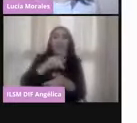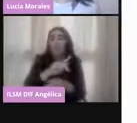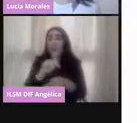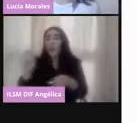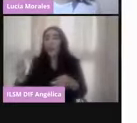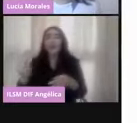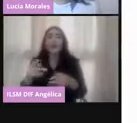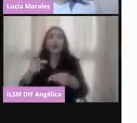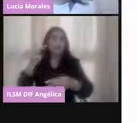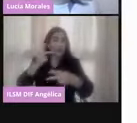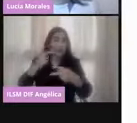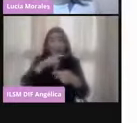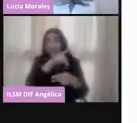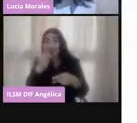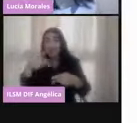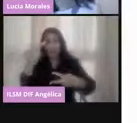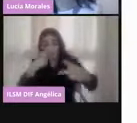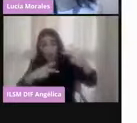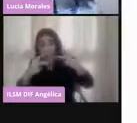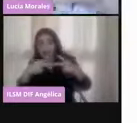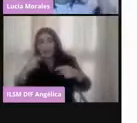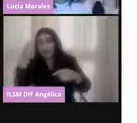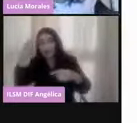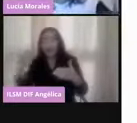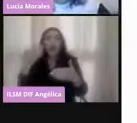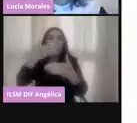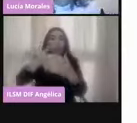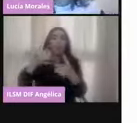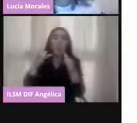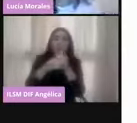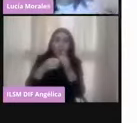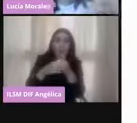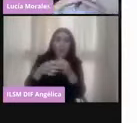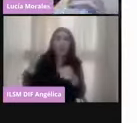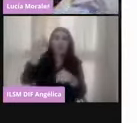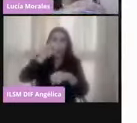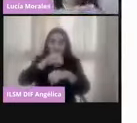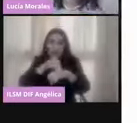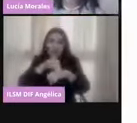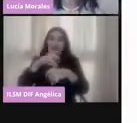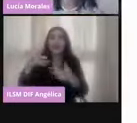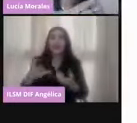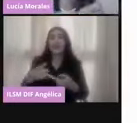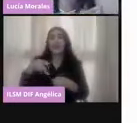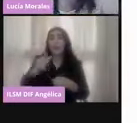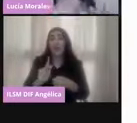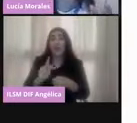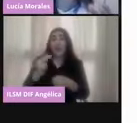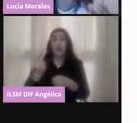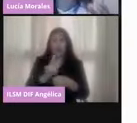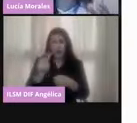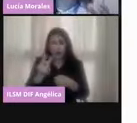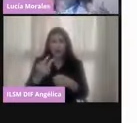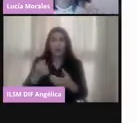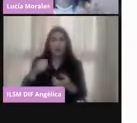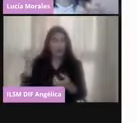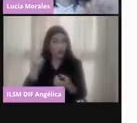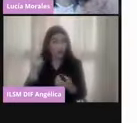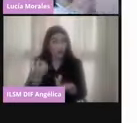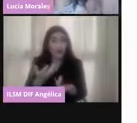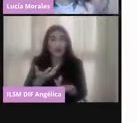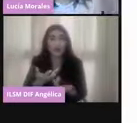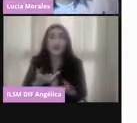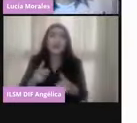las casillas. También tiene que ver con todo el sorteo, los dos sorteos para integrar las mesas directivas de